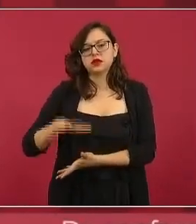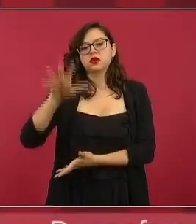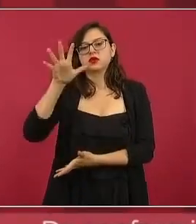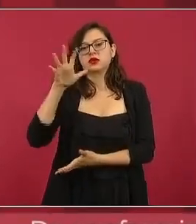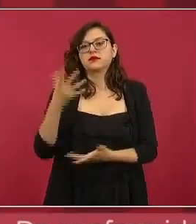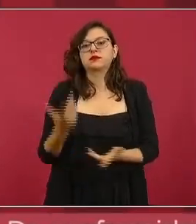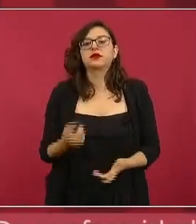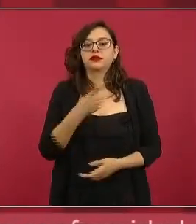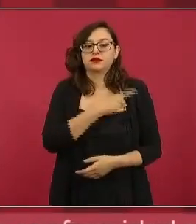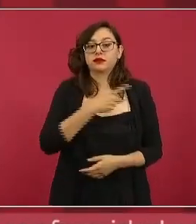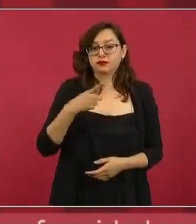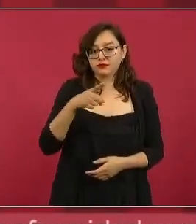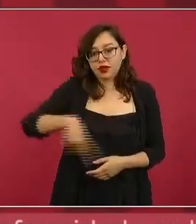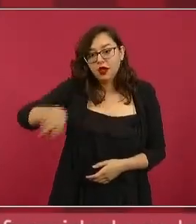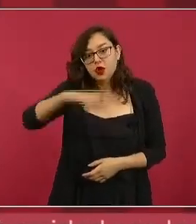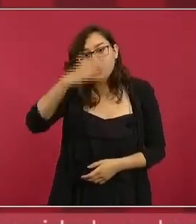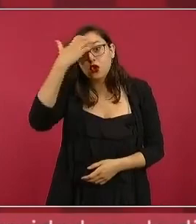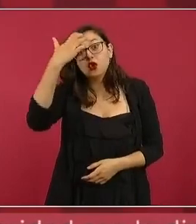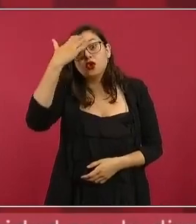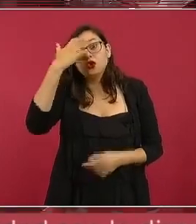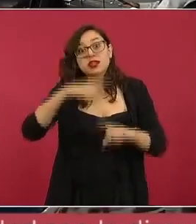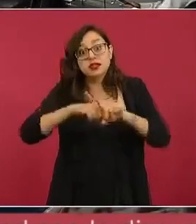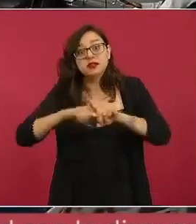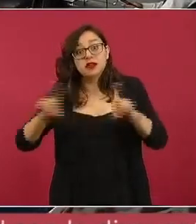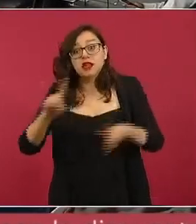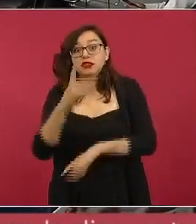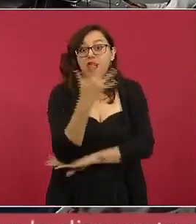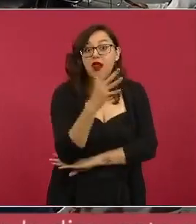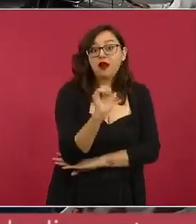conocer que es un acahual y que es un monte alto